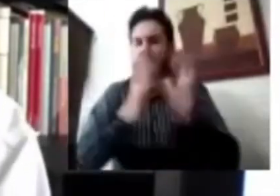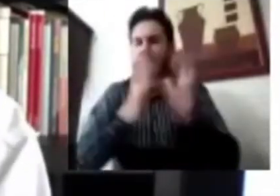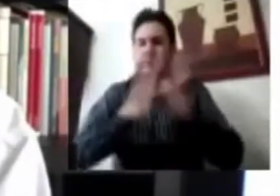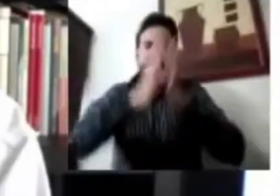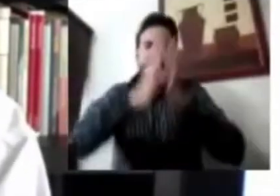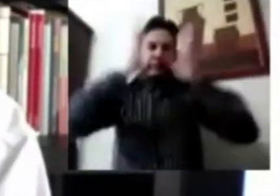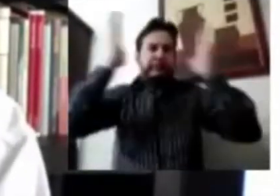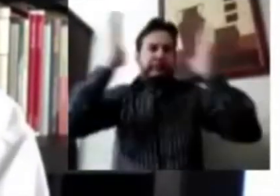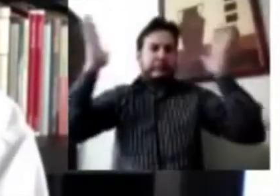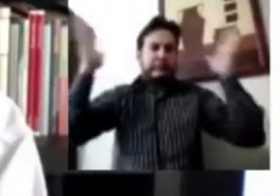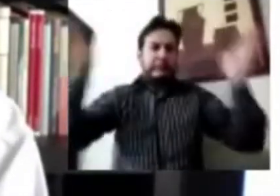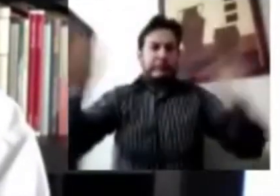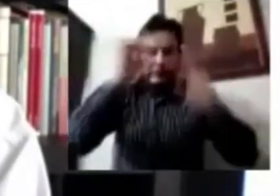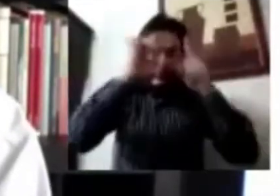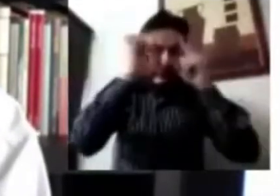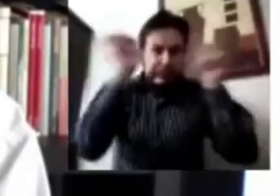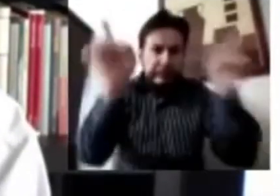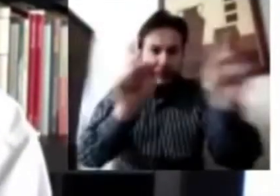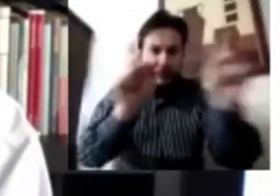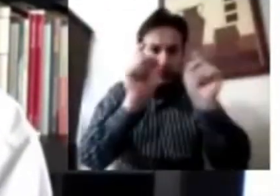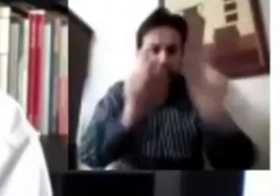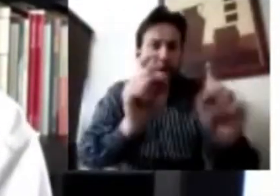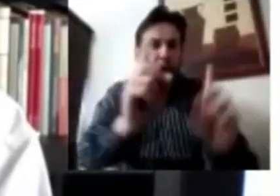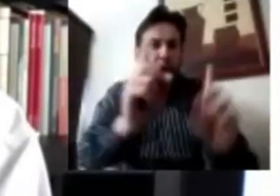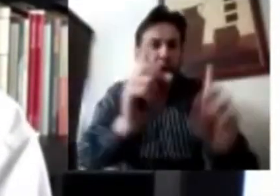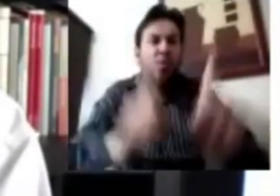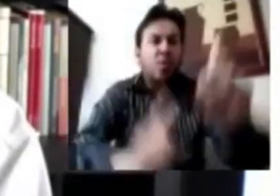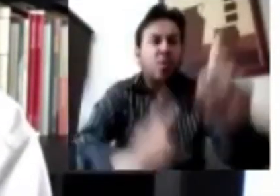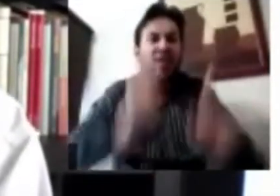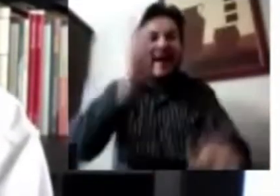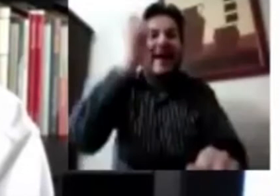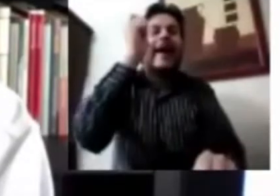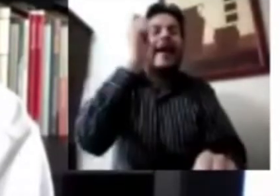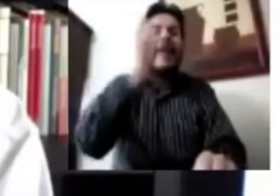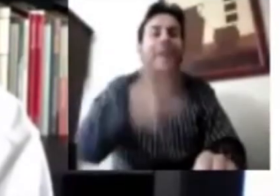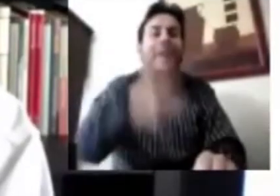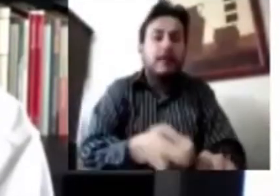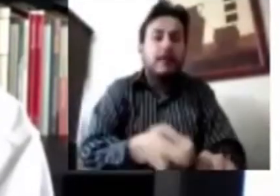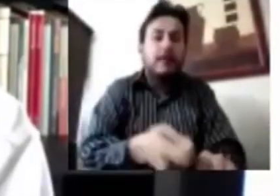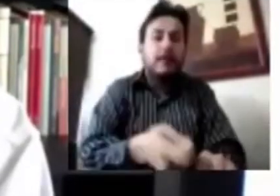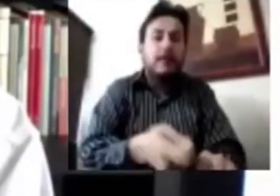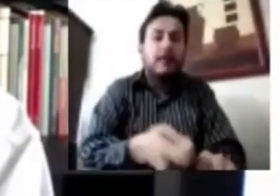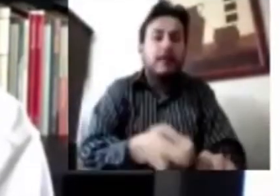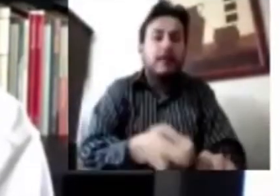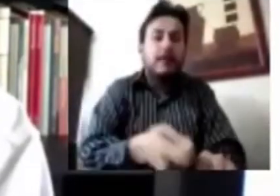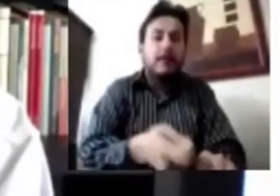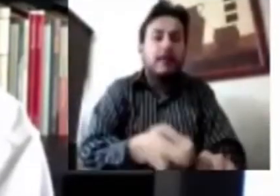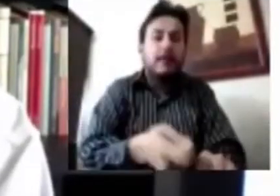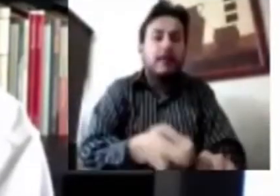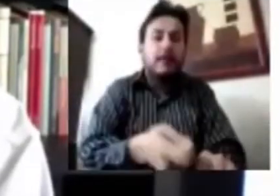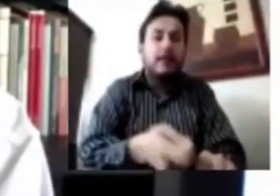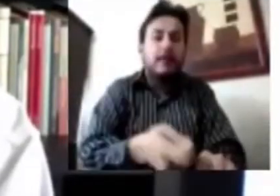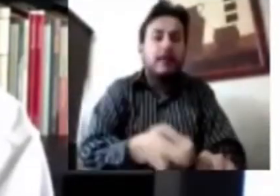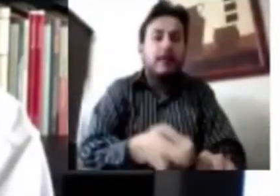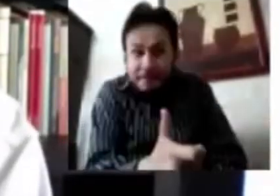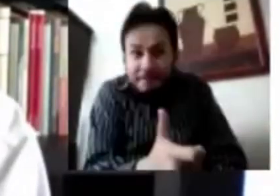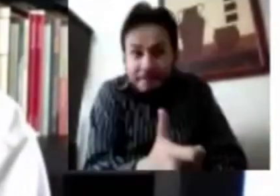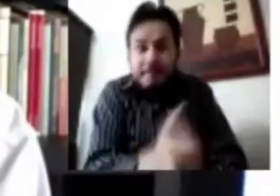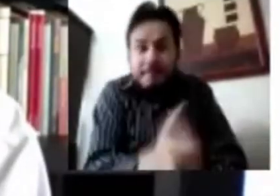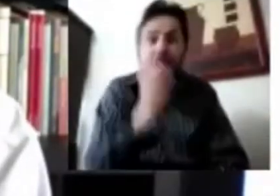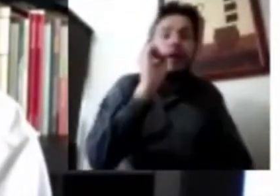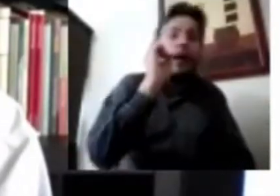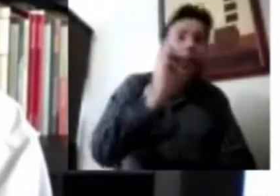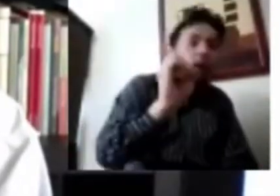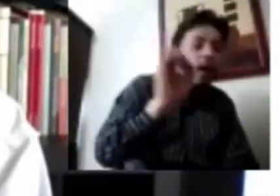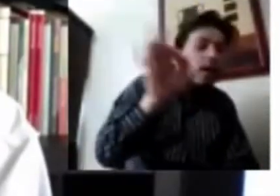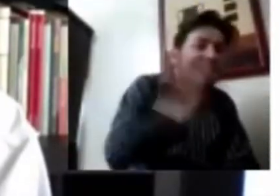que se combina con el pesimismo que ya teníamos, pero sí hay que señalar, y aquí es mucho el carácter, digamos,